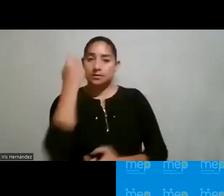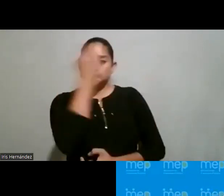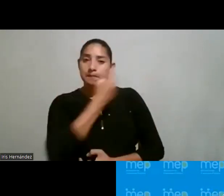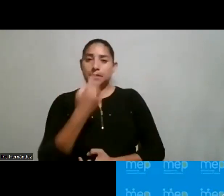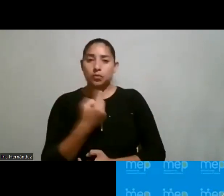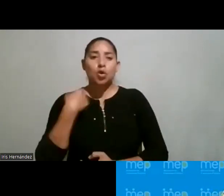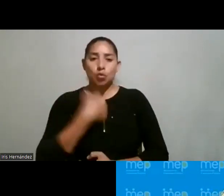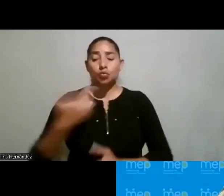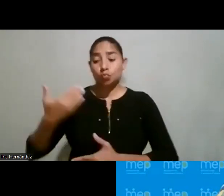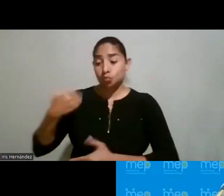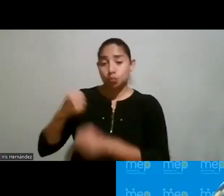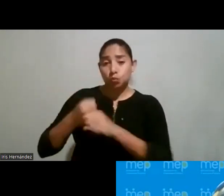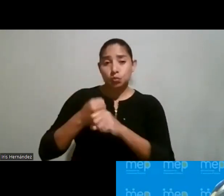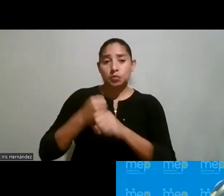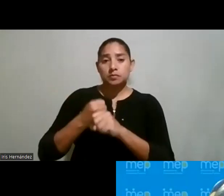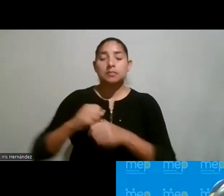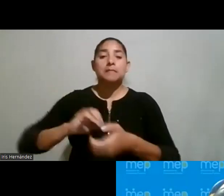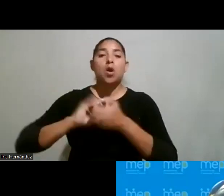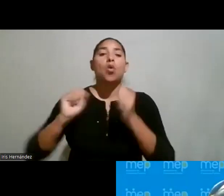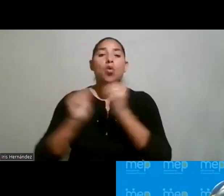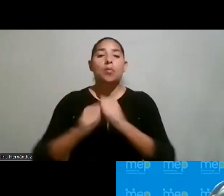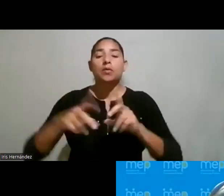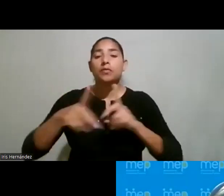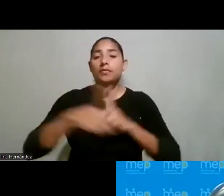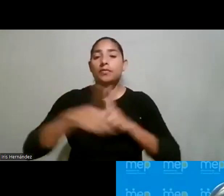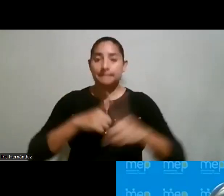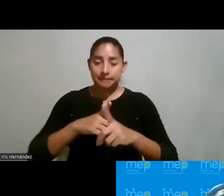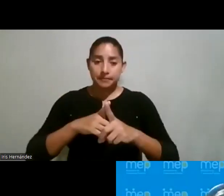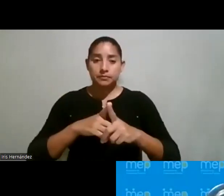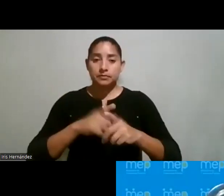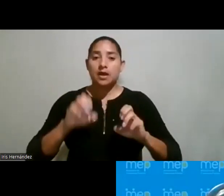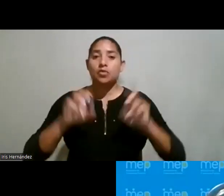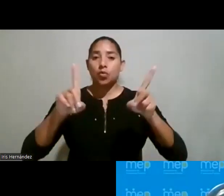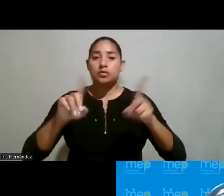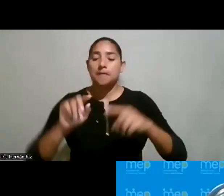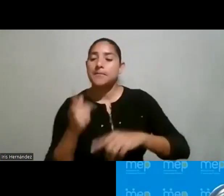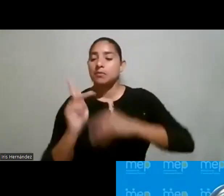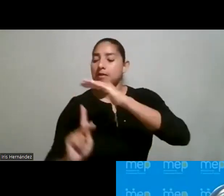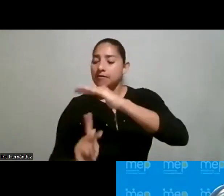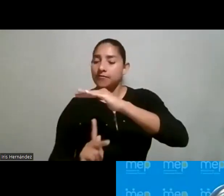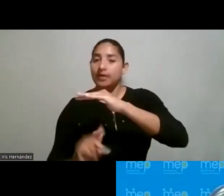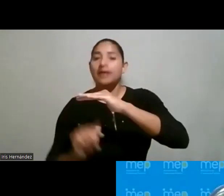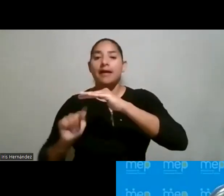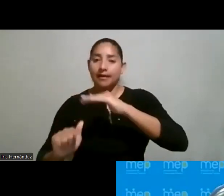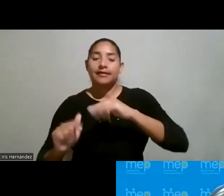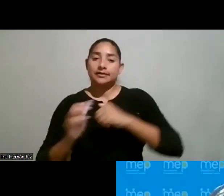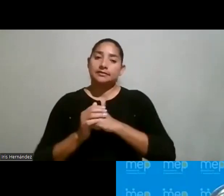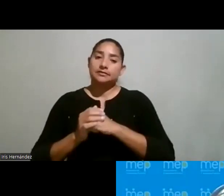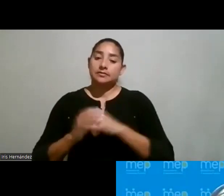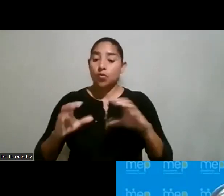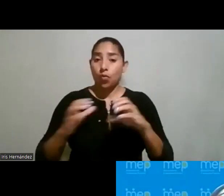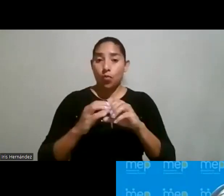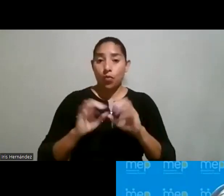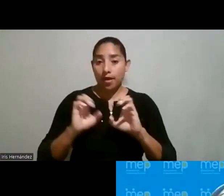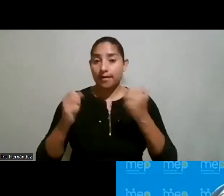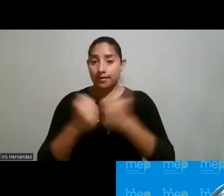Hemos venido trabajando de la mano con el departamento de educación de la primera infancia. De hecho, en la conformación del